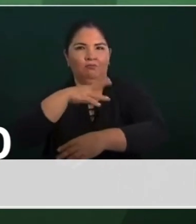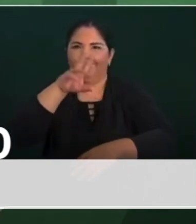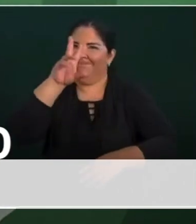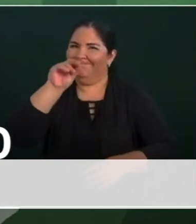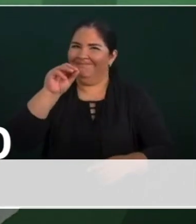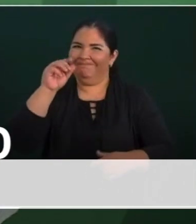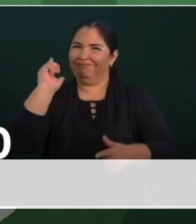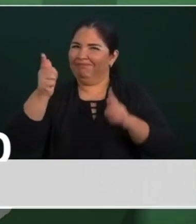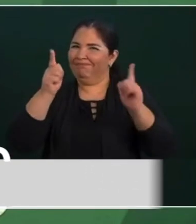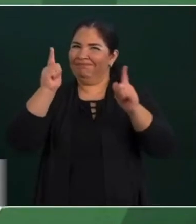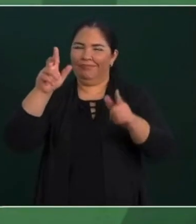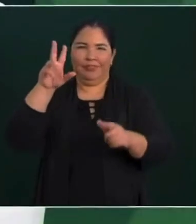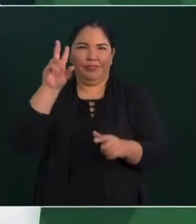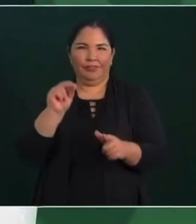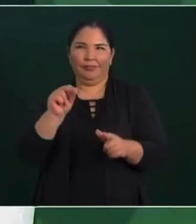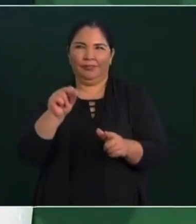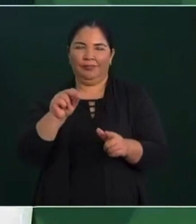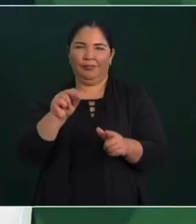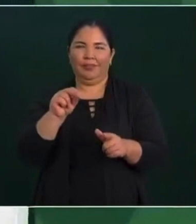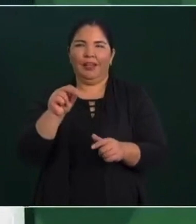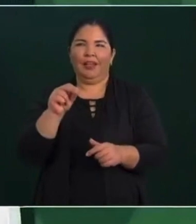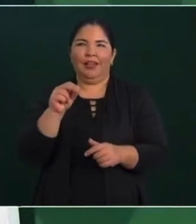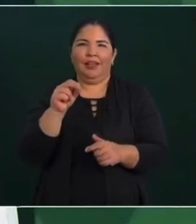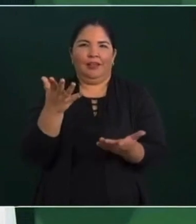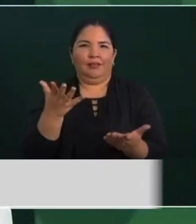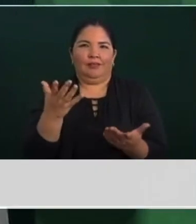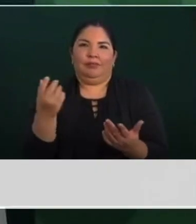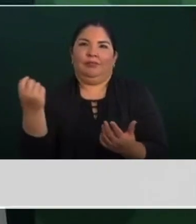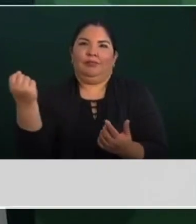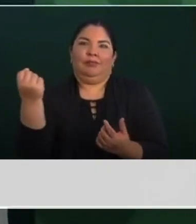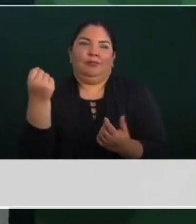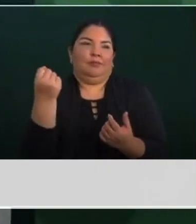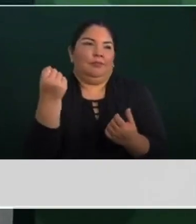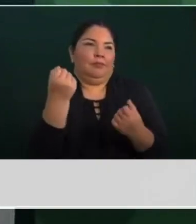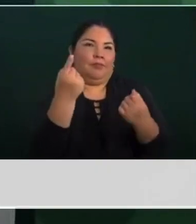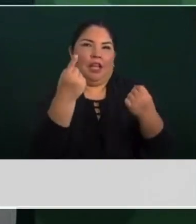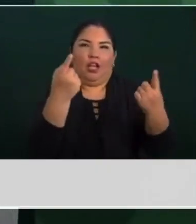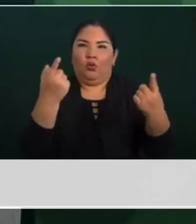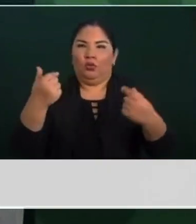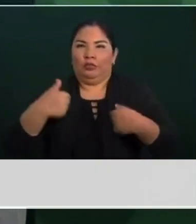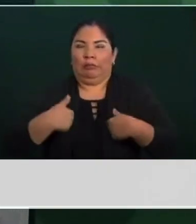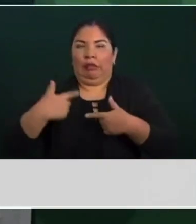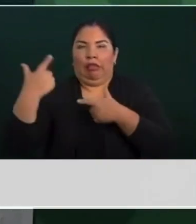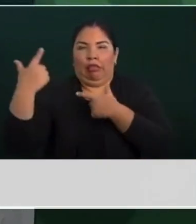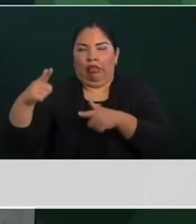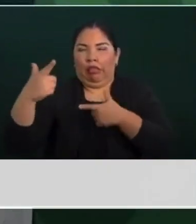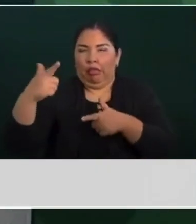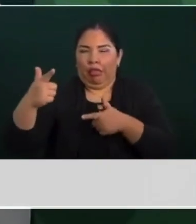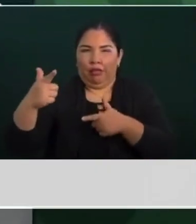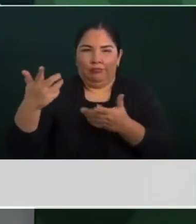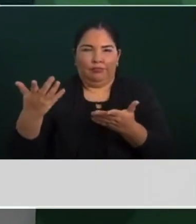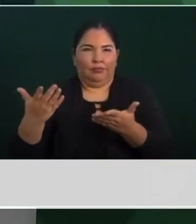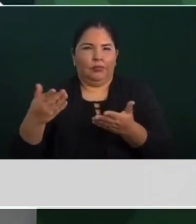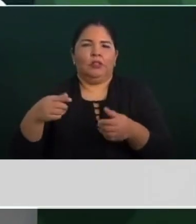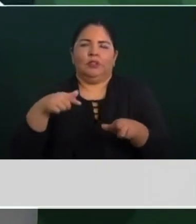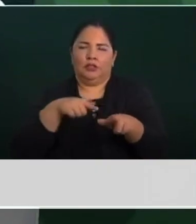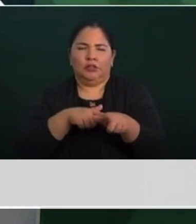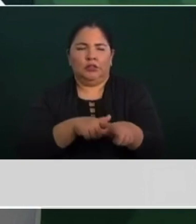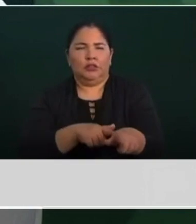balazos, hasta se burlaron y todavía,